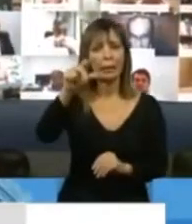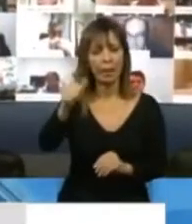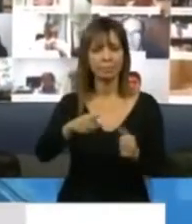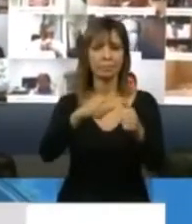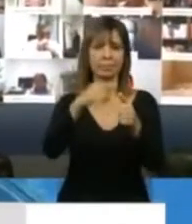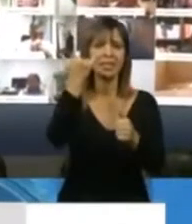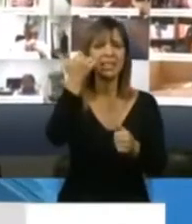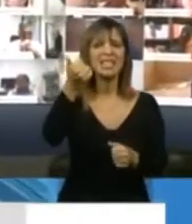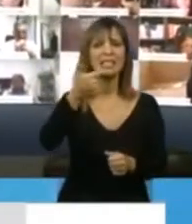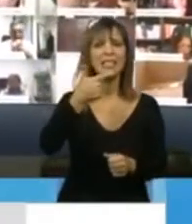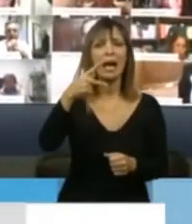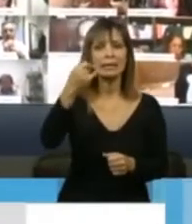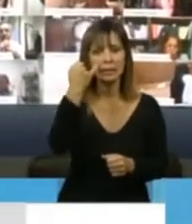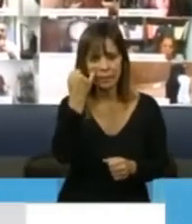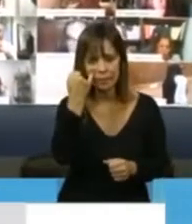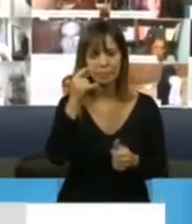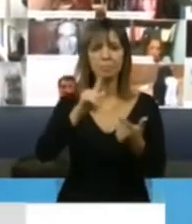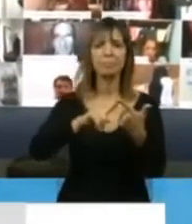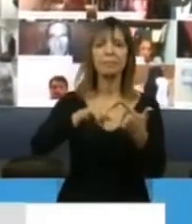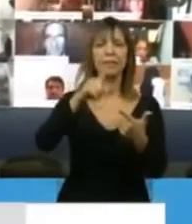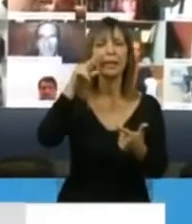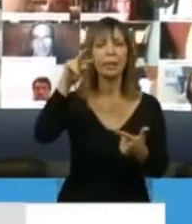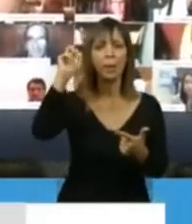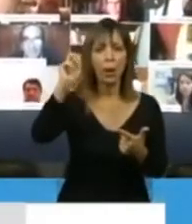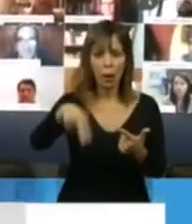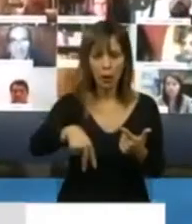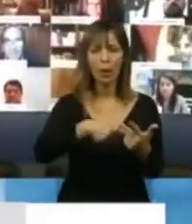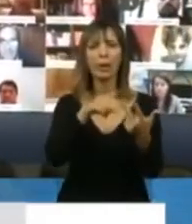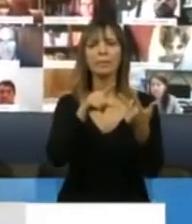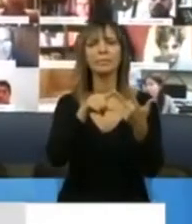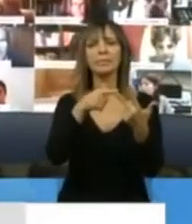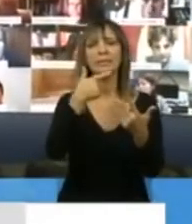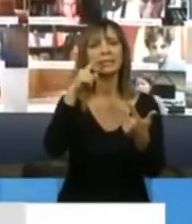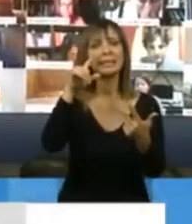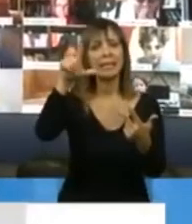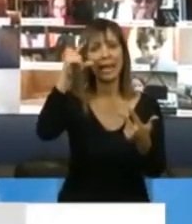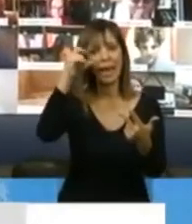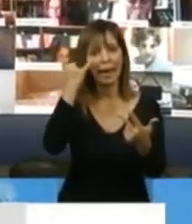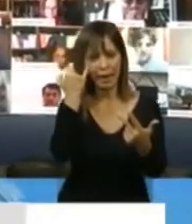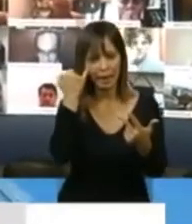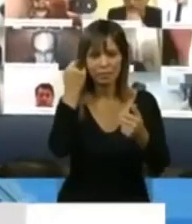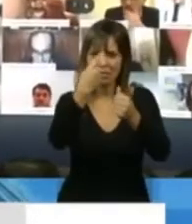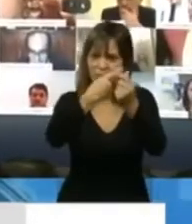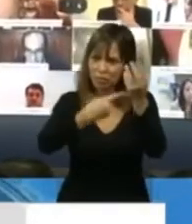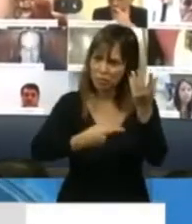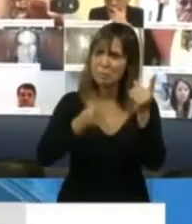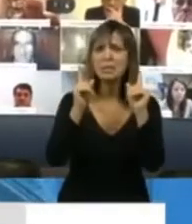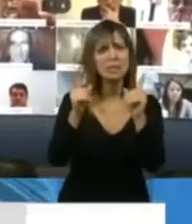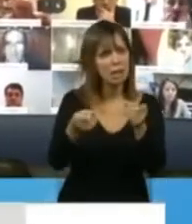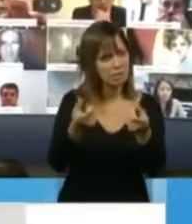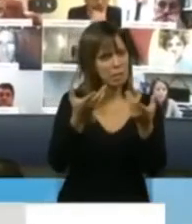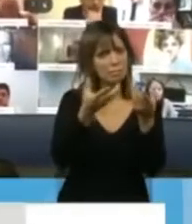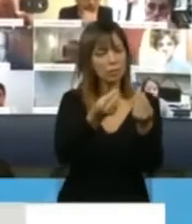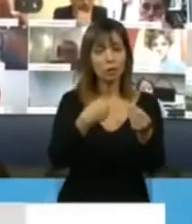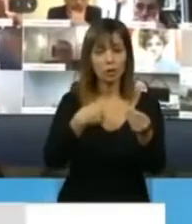Hugo Yasky, el compañero Santiago Igón, la compañera Vanessa Sileg. Yo soy parte